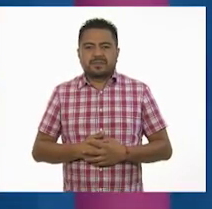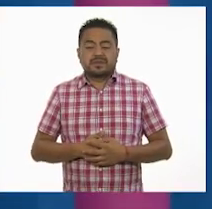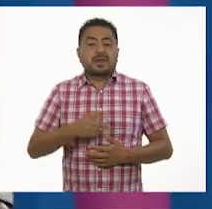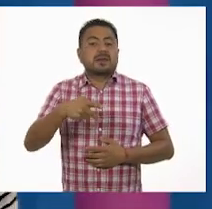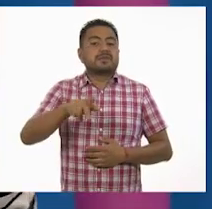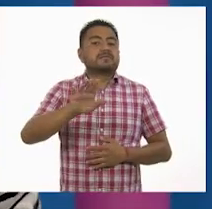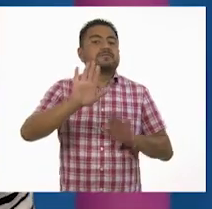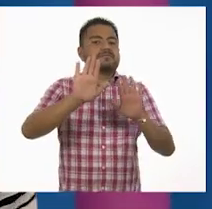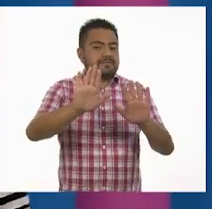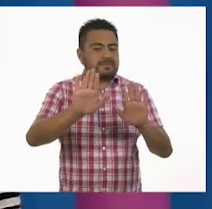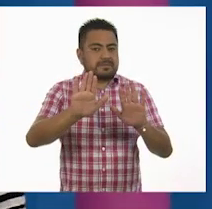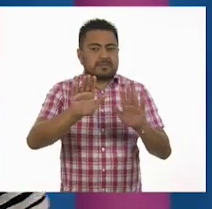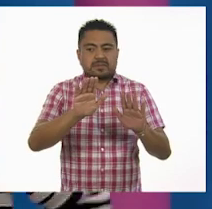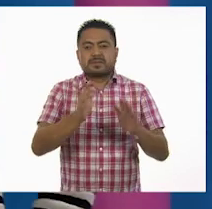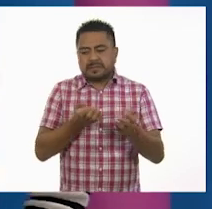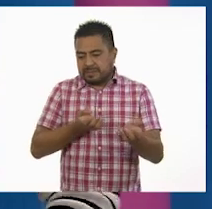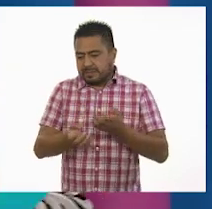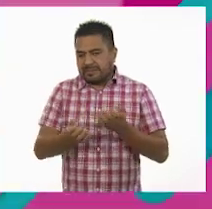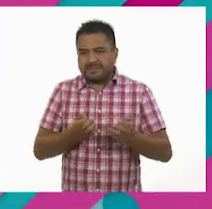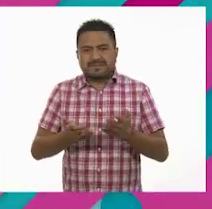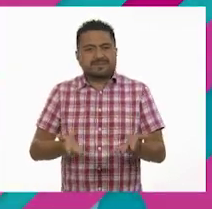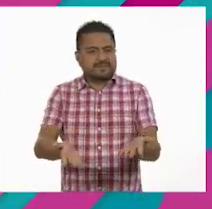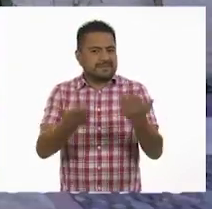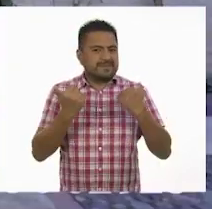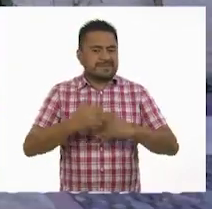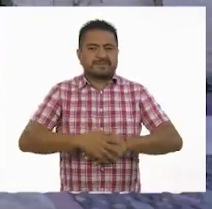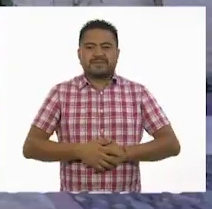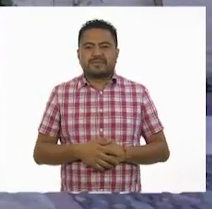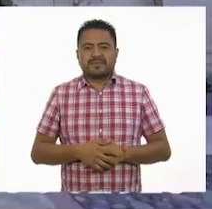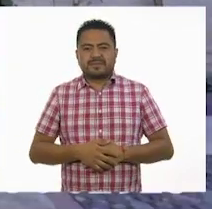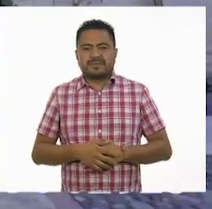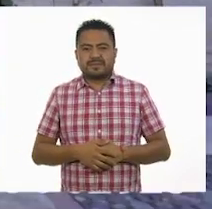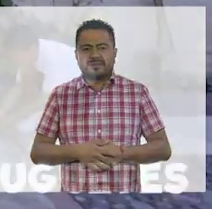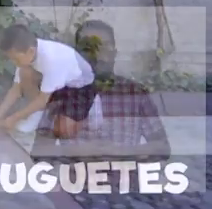Pero antes, a movernos un poco. ¡Gracias!